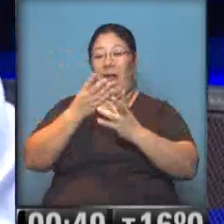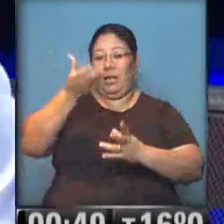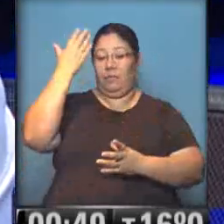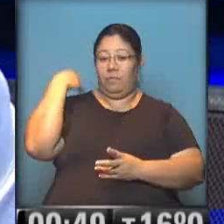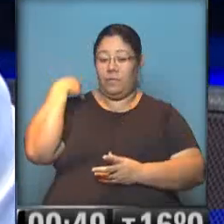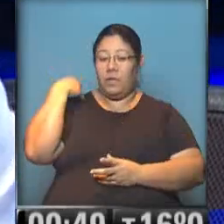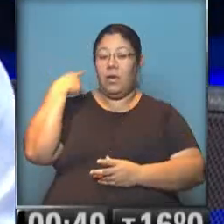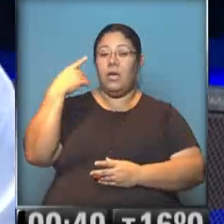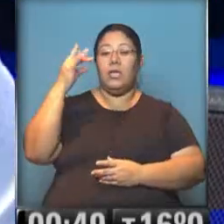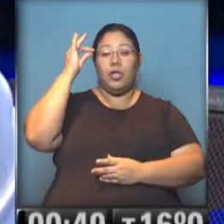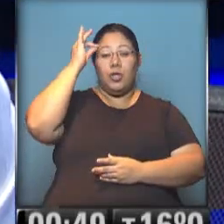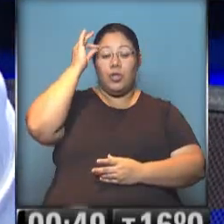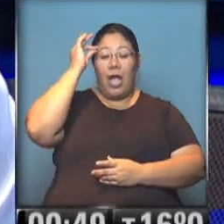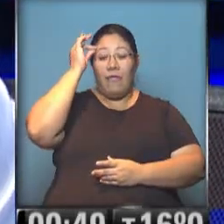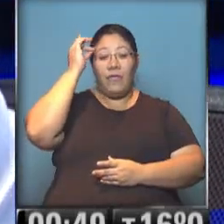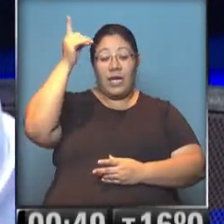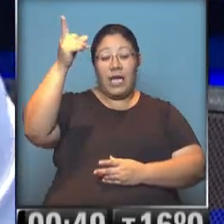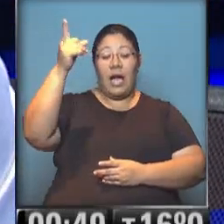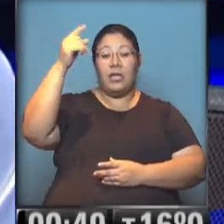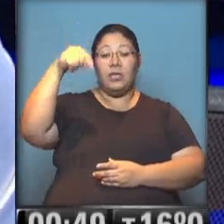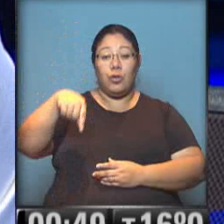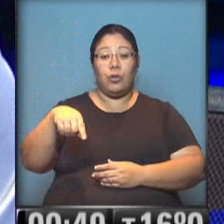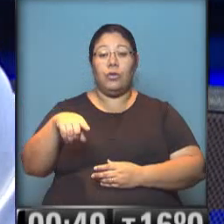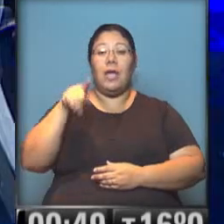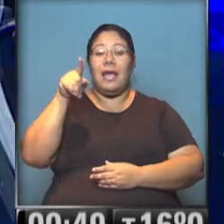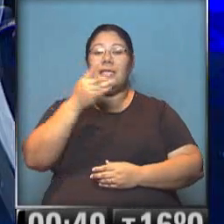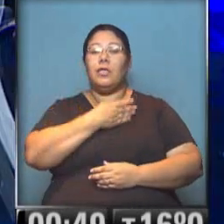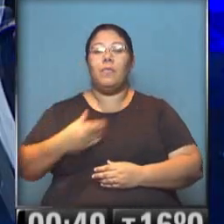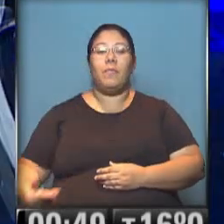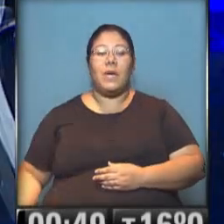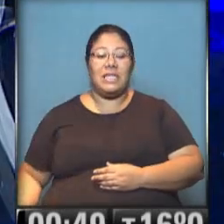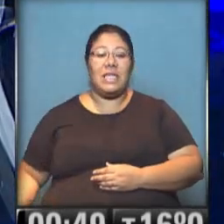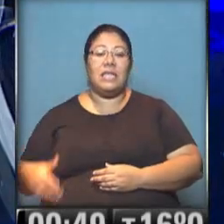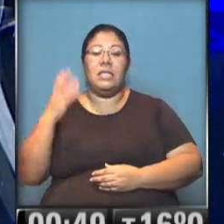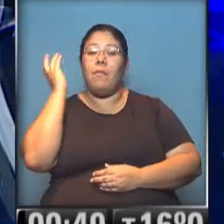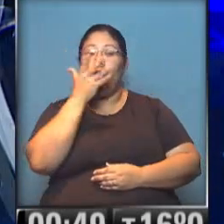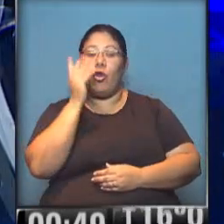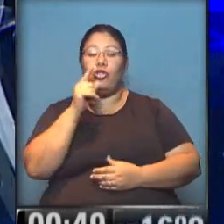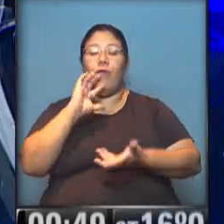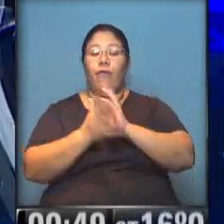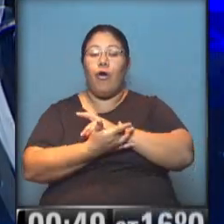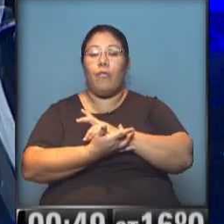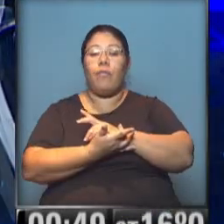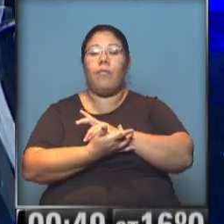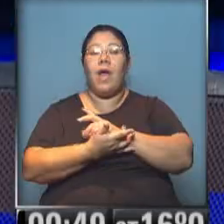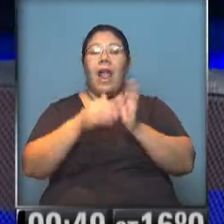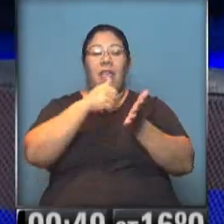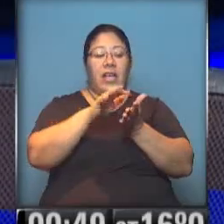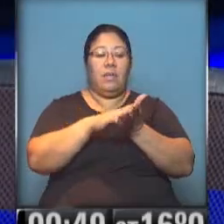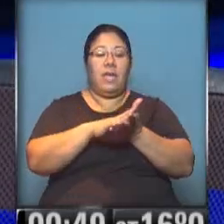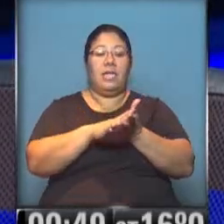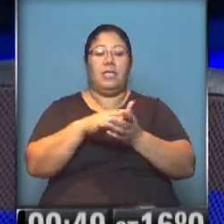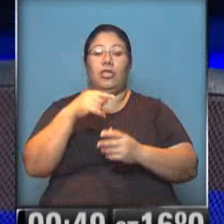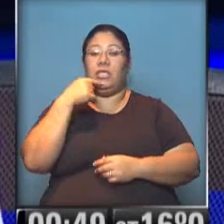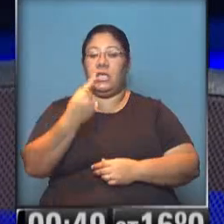en algún punto es un presidente negro el que termina de destrabar todo esto. Después se pueden poner en la balanza un montón de cosas, cuánto tiempo